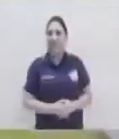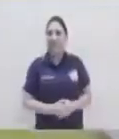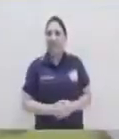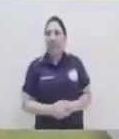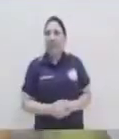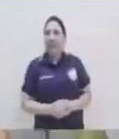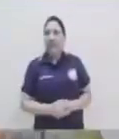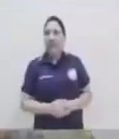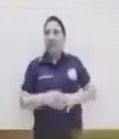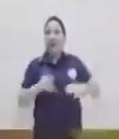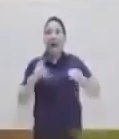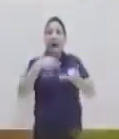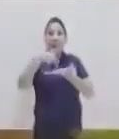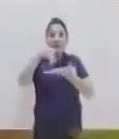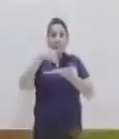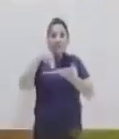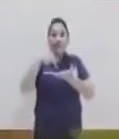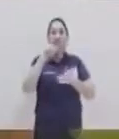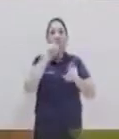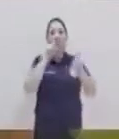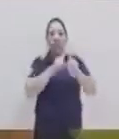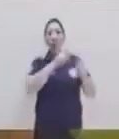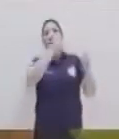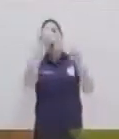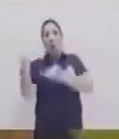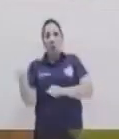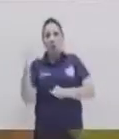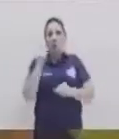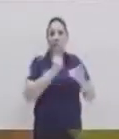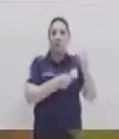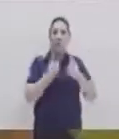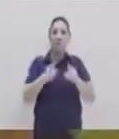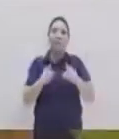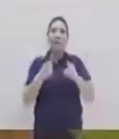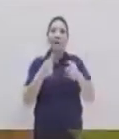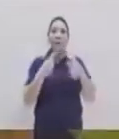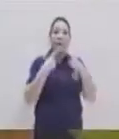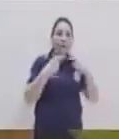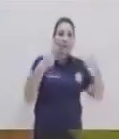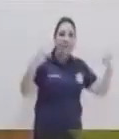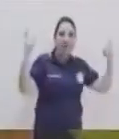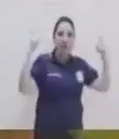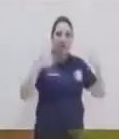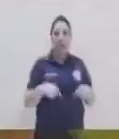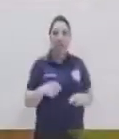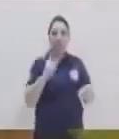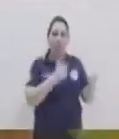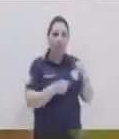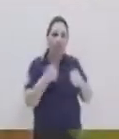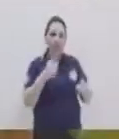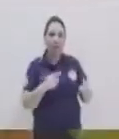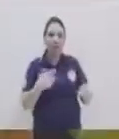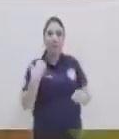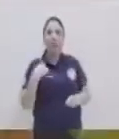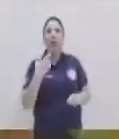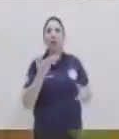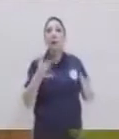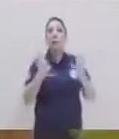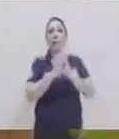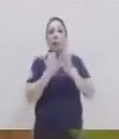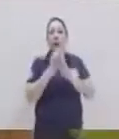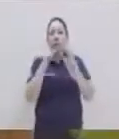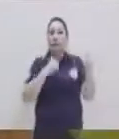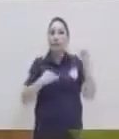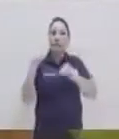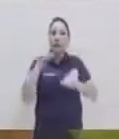Entonces, es para la fiesta. Pero también existe el término marimba de concierto. Ajá. Que tal cual, tal cual, como vamos